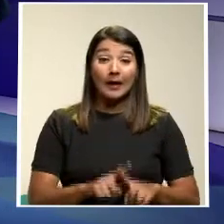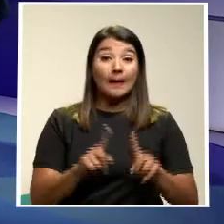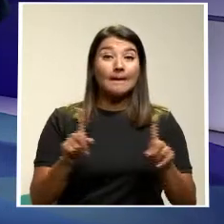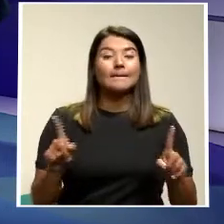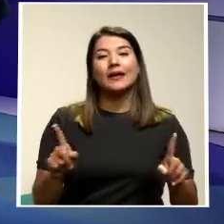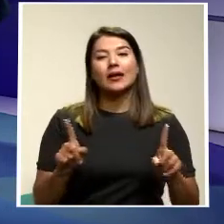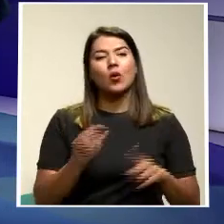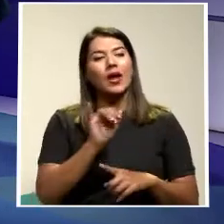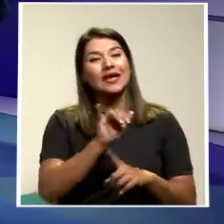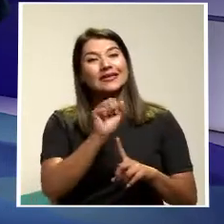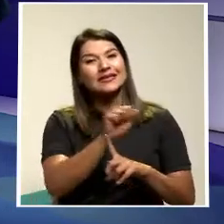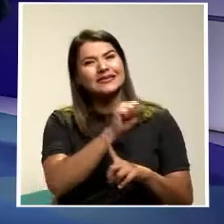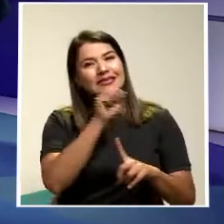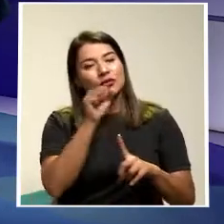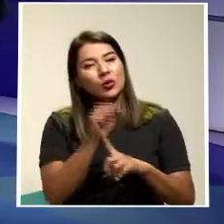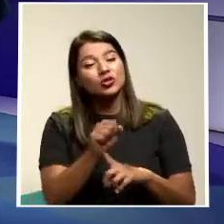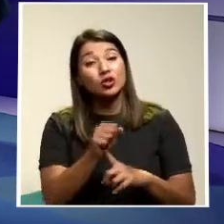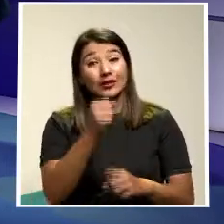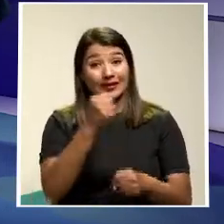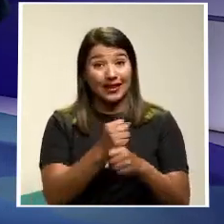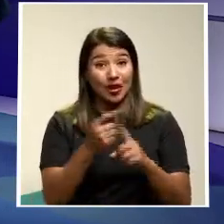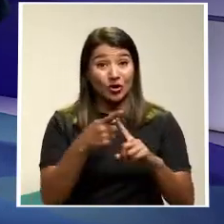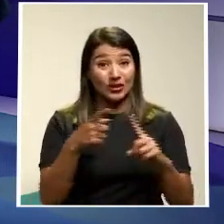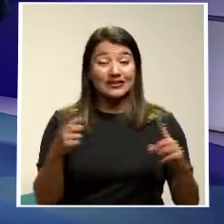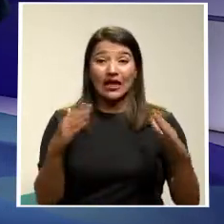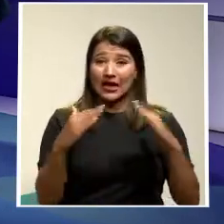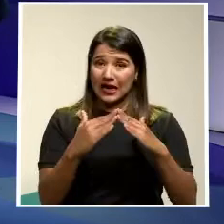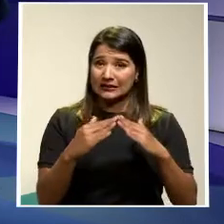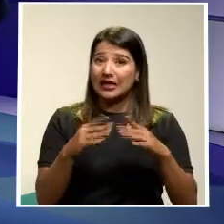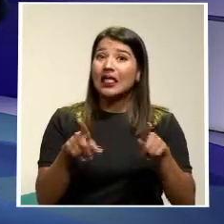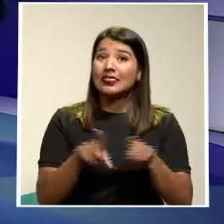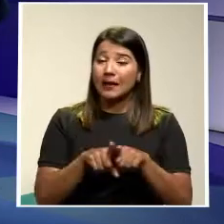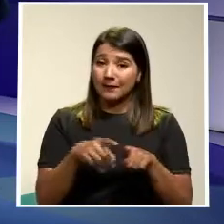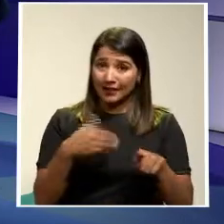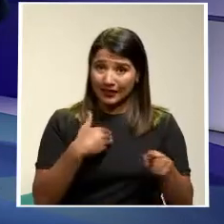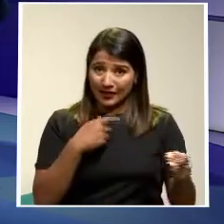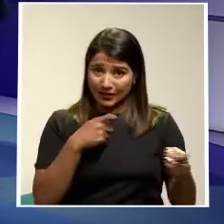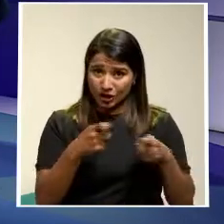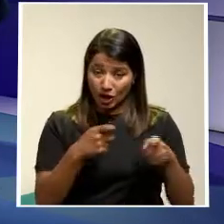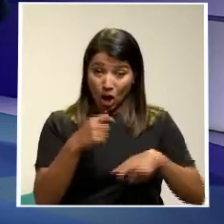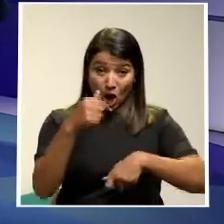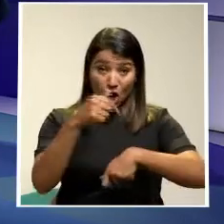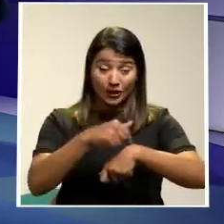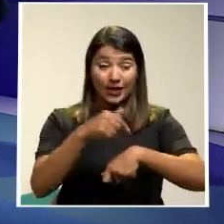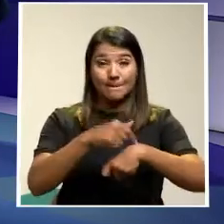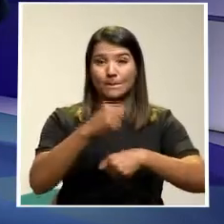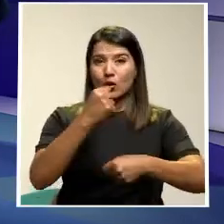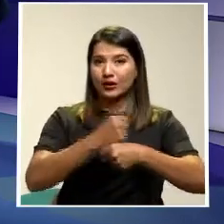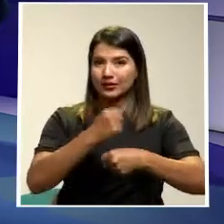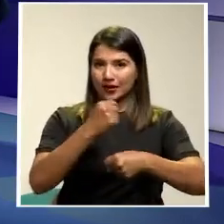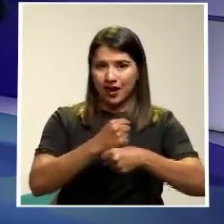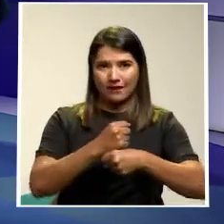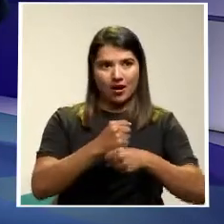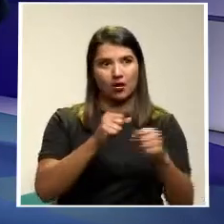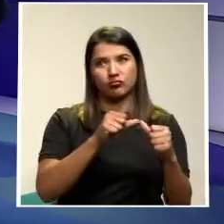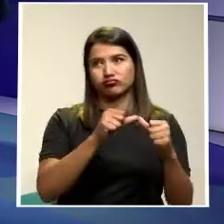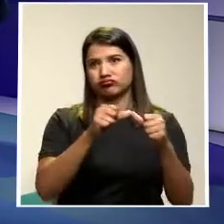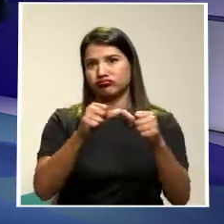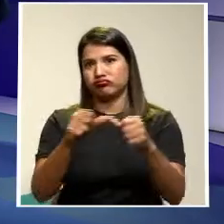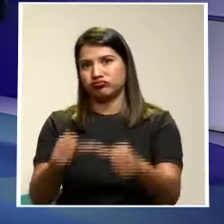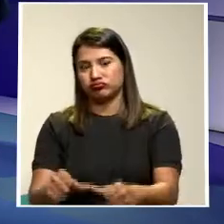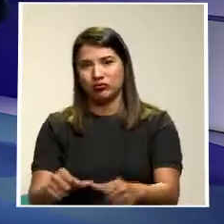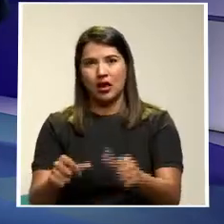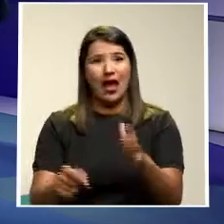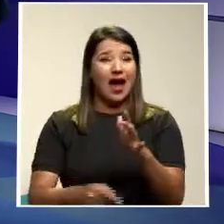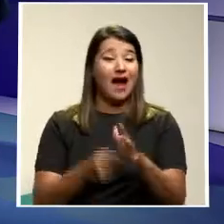Esta realidad Del teletrabajo También está poco regulada Los horarios De trabajo Se extendieron Hasta el infinito A uno